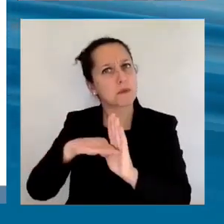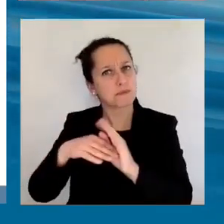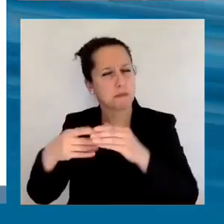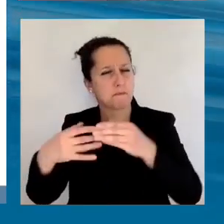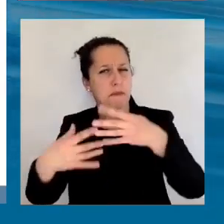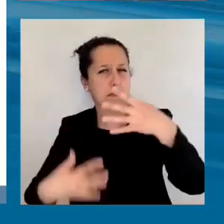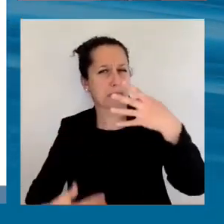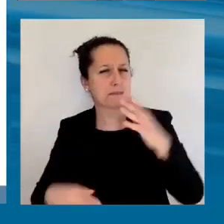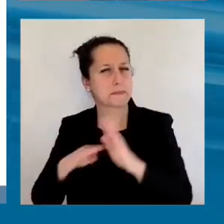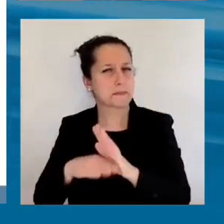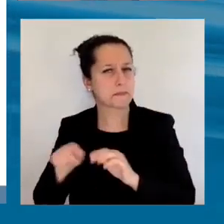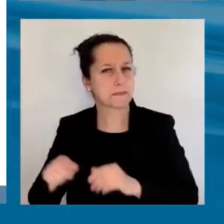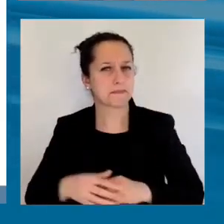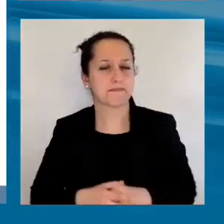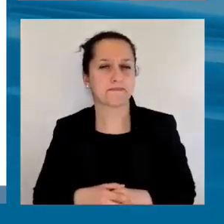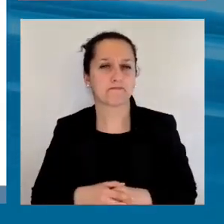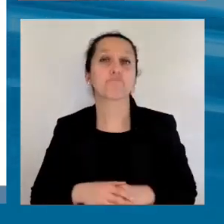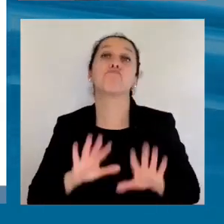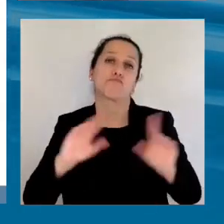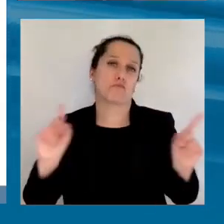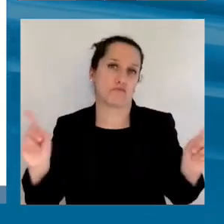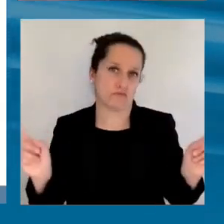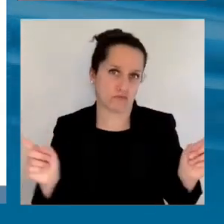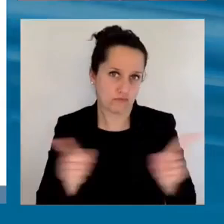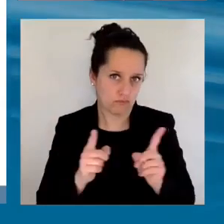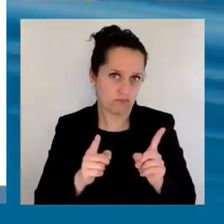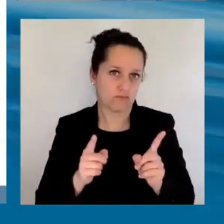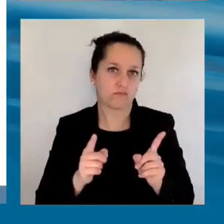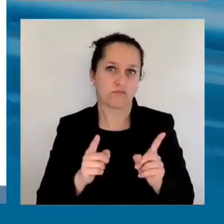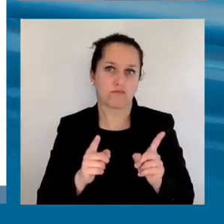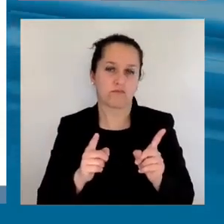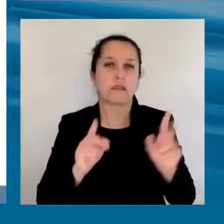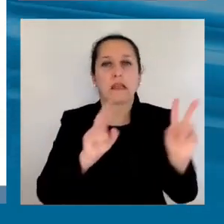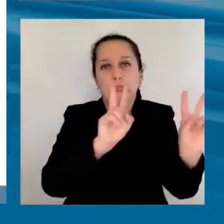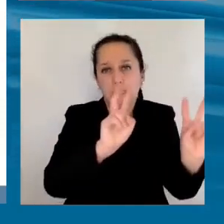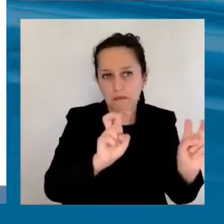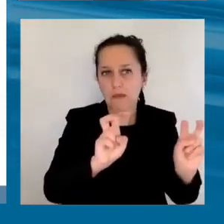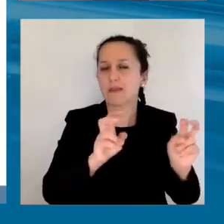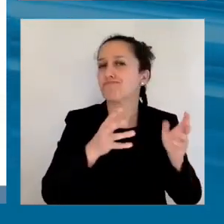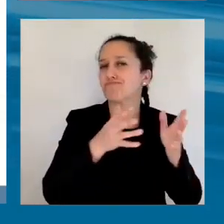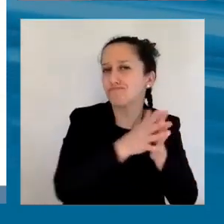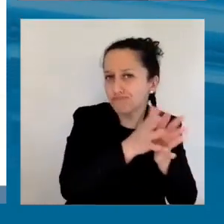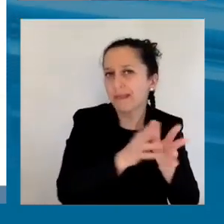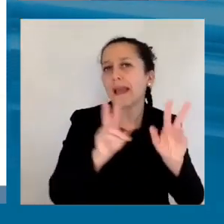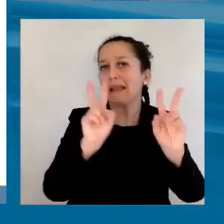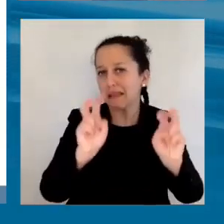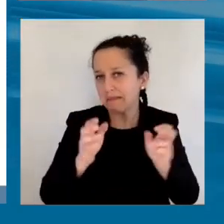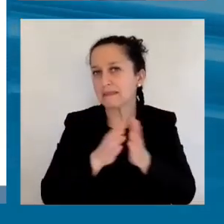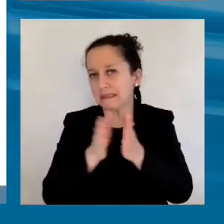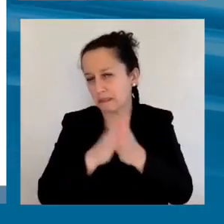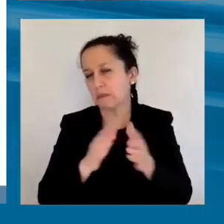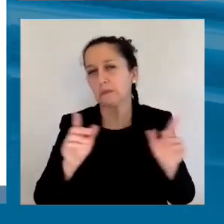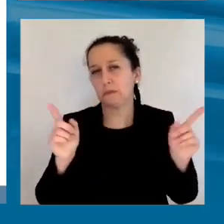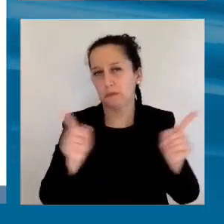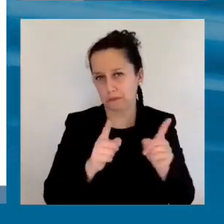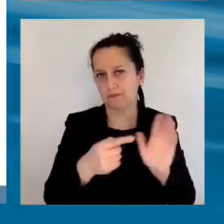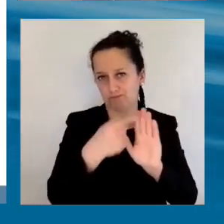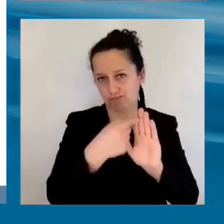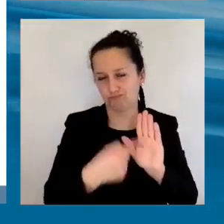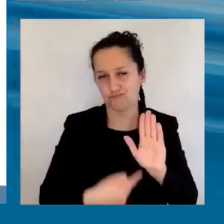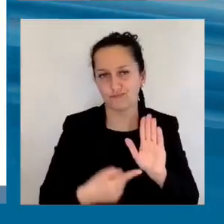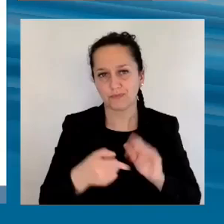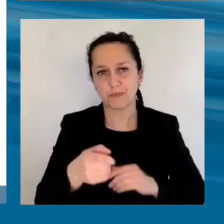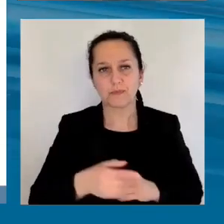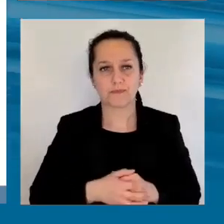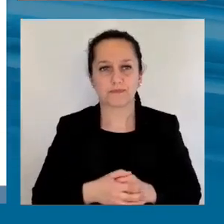Principales elementos, en resumen, nada más como para darles los títulos de lo que está en el capítulo. Bueno, lo que ya vimos en el gráfico, una